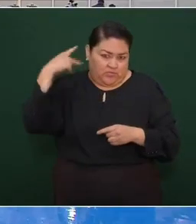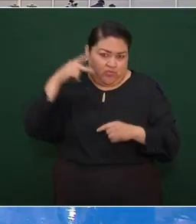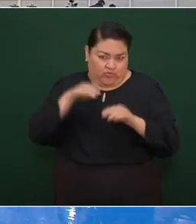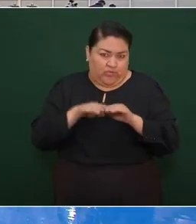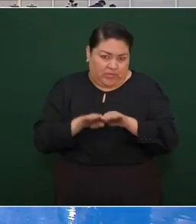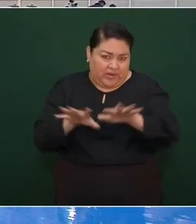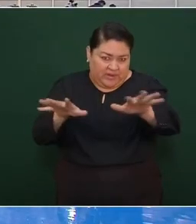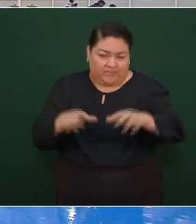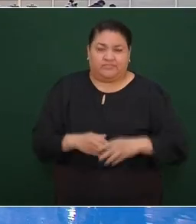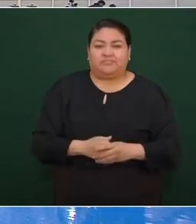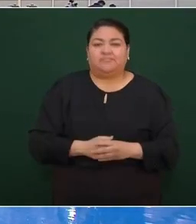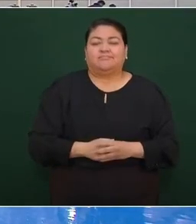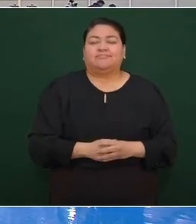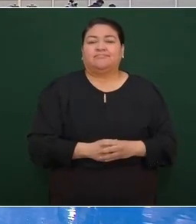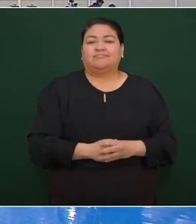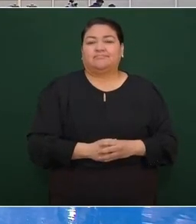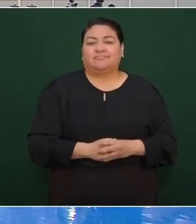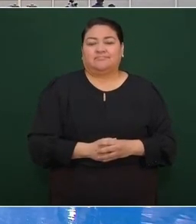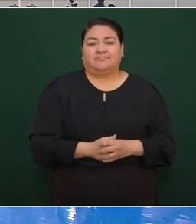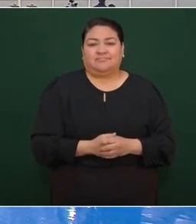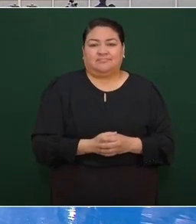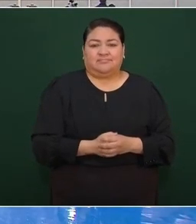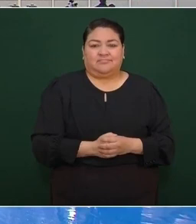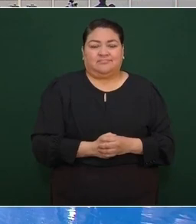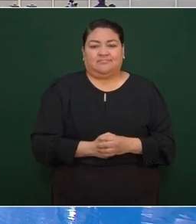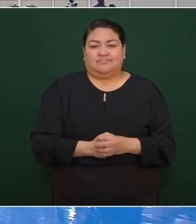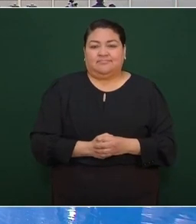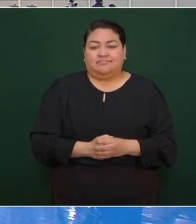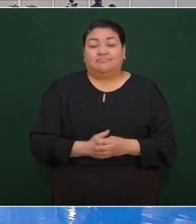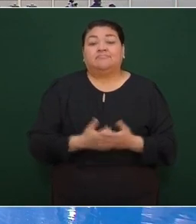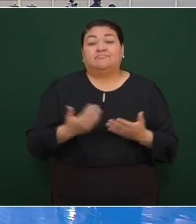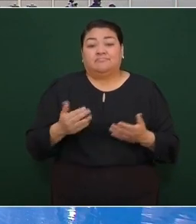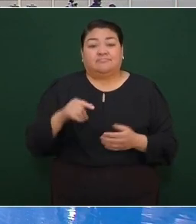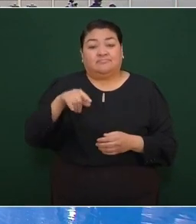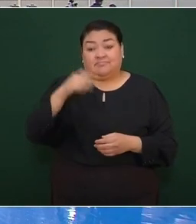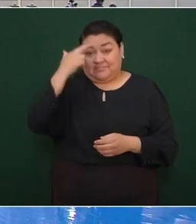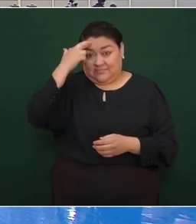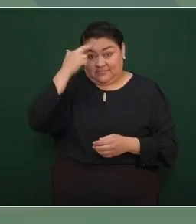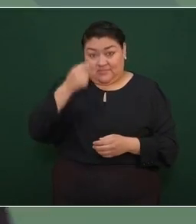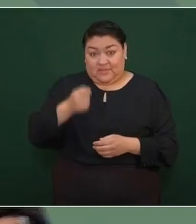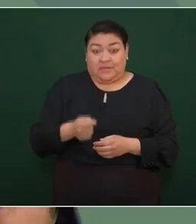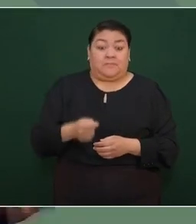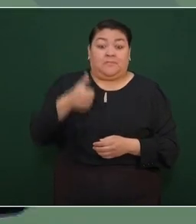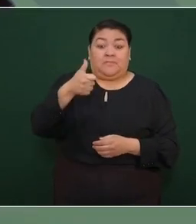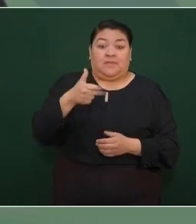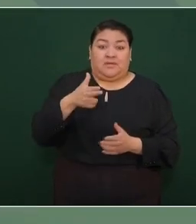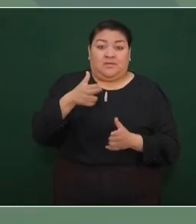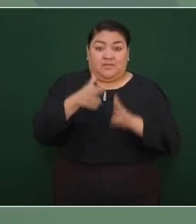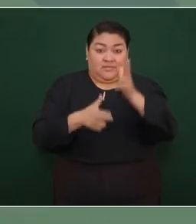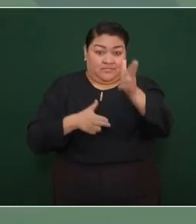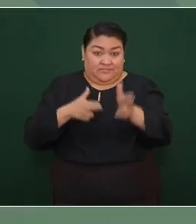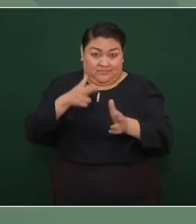pues este este es el primer ferrocarril que